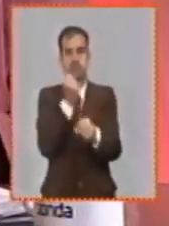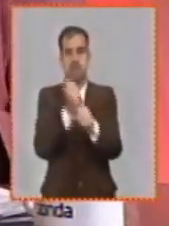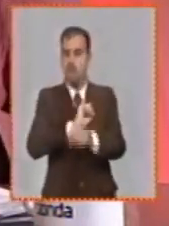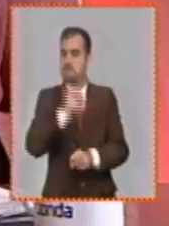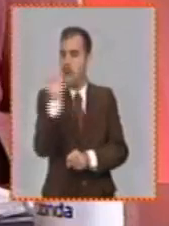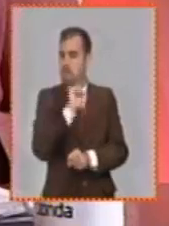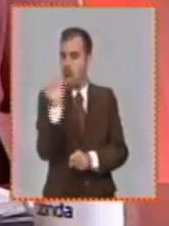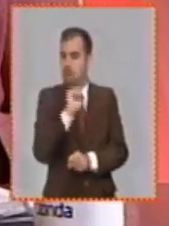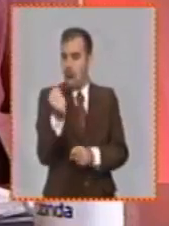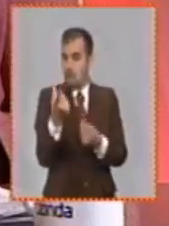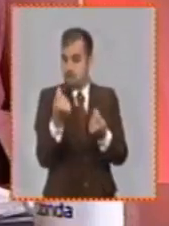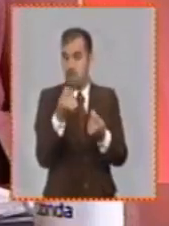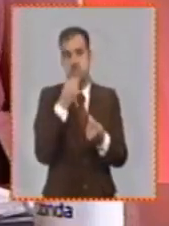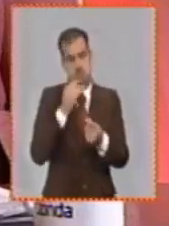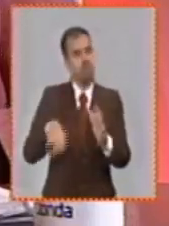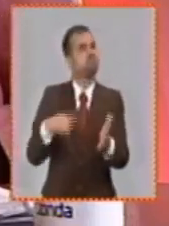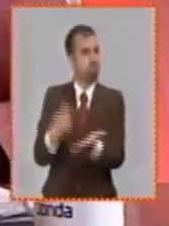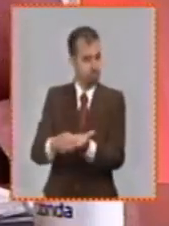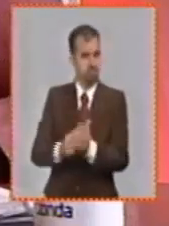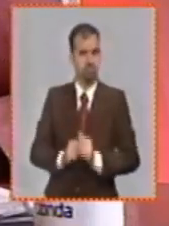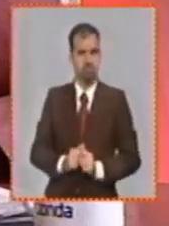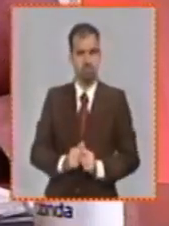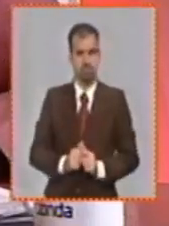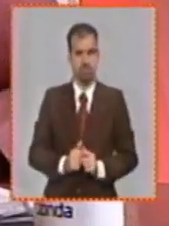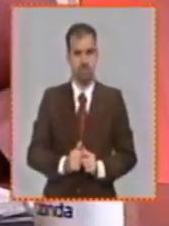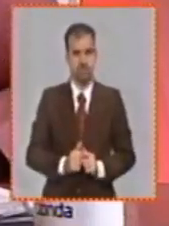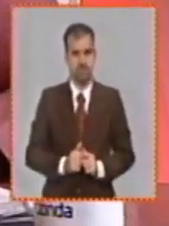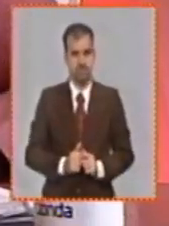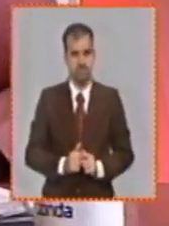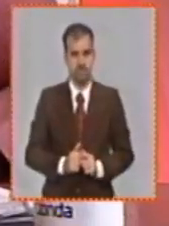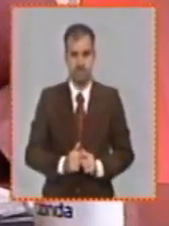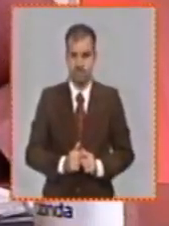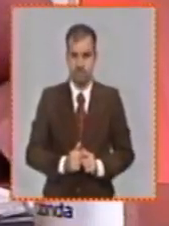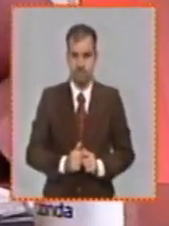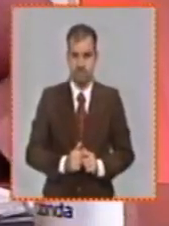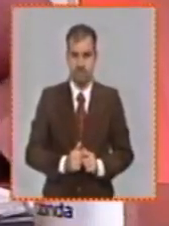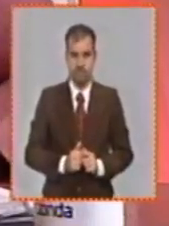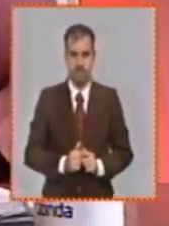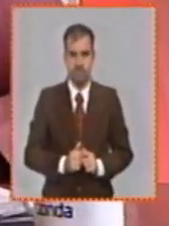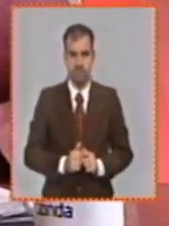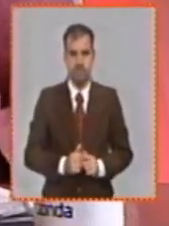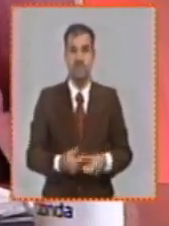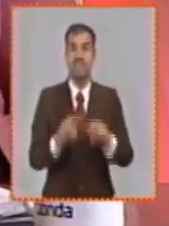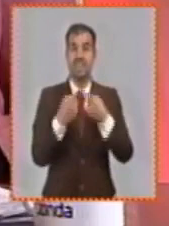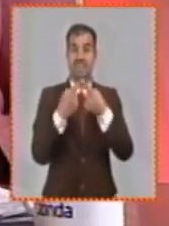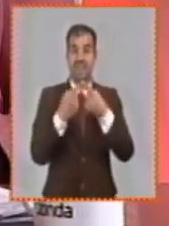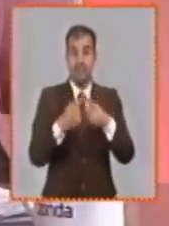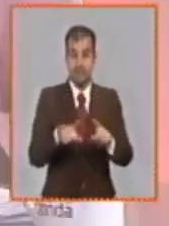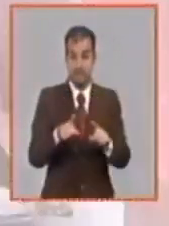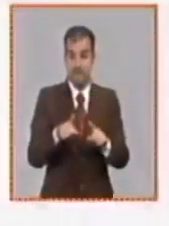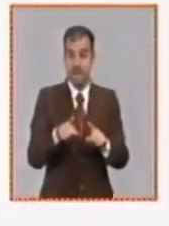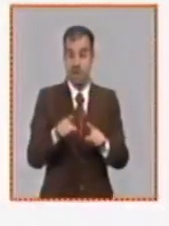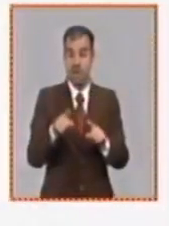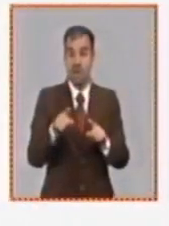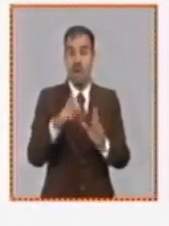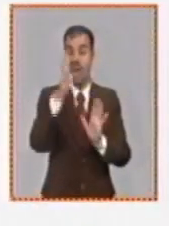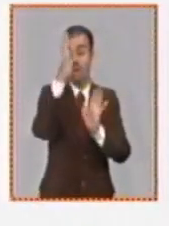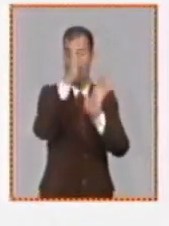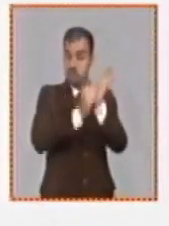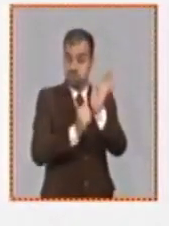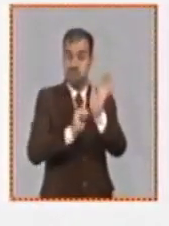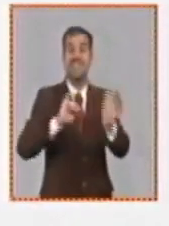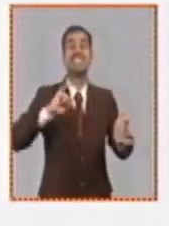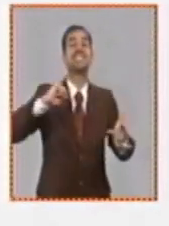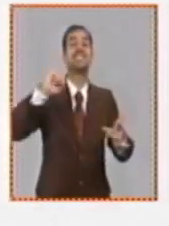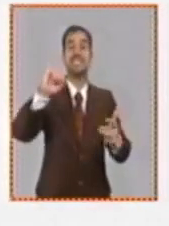en la actividad empresarial pero no van a ser deducibles estos gastos del pago del impuesto no se